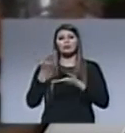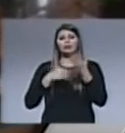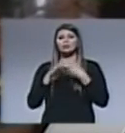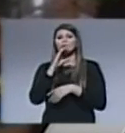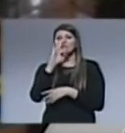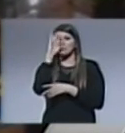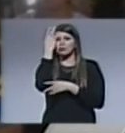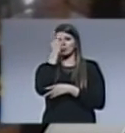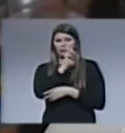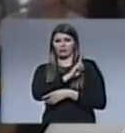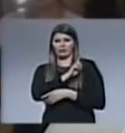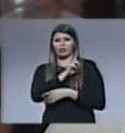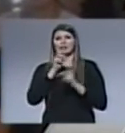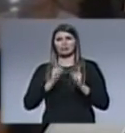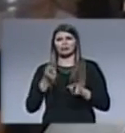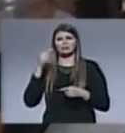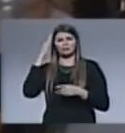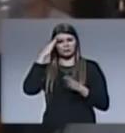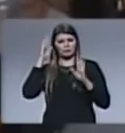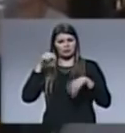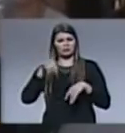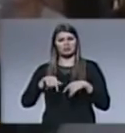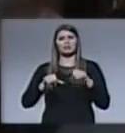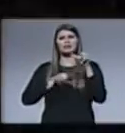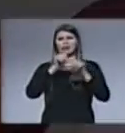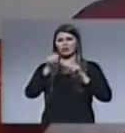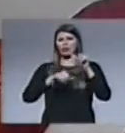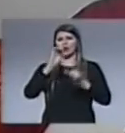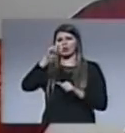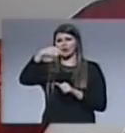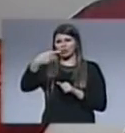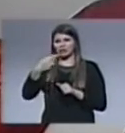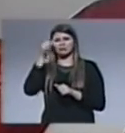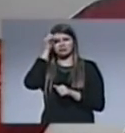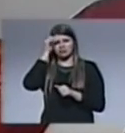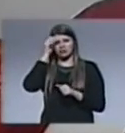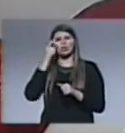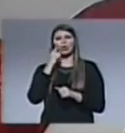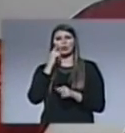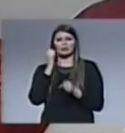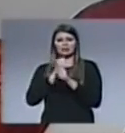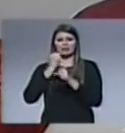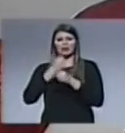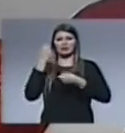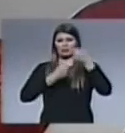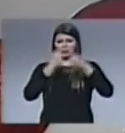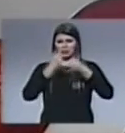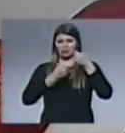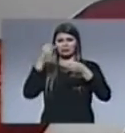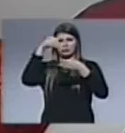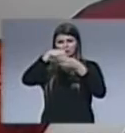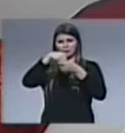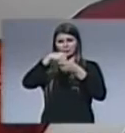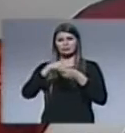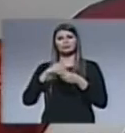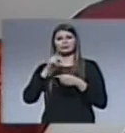cambiado sus vidas. Esta institución es infinito de lucro y lo que queremos es decir hombre de negocio porque toda persona que forma parte de ahí es